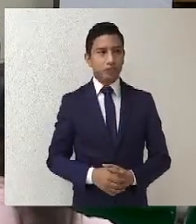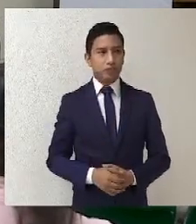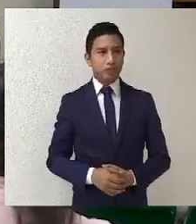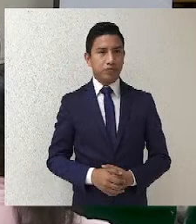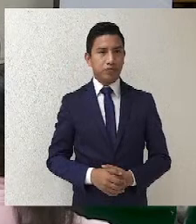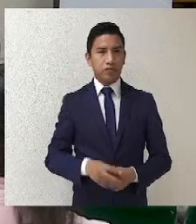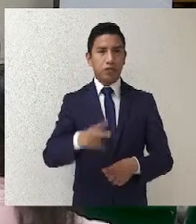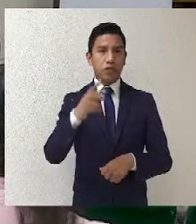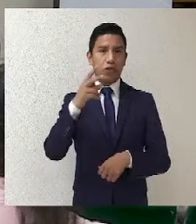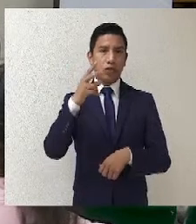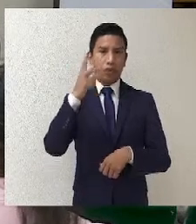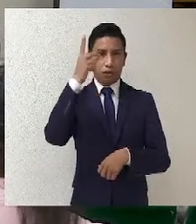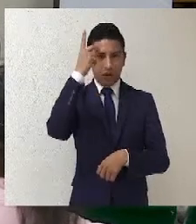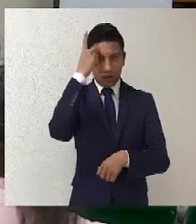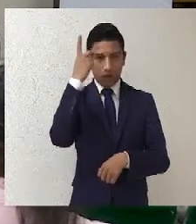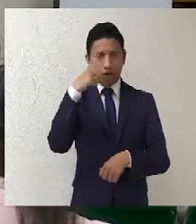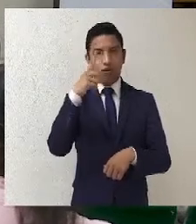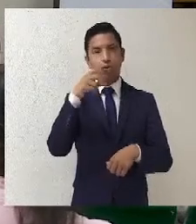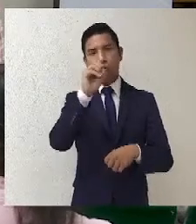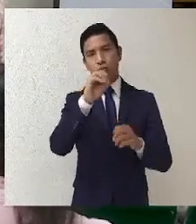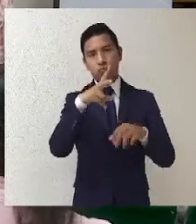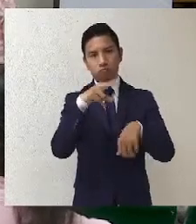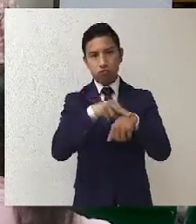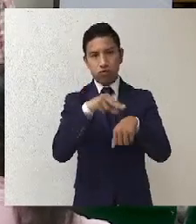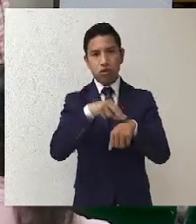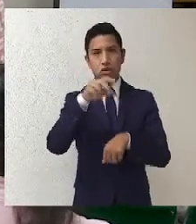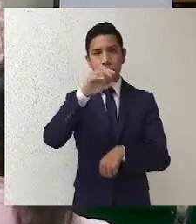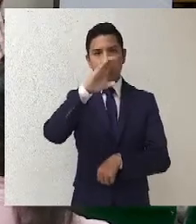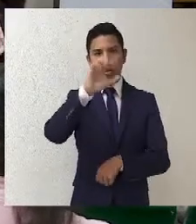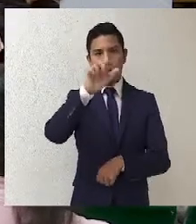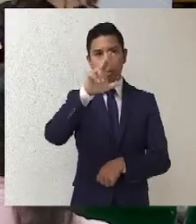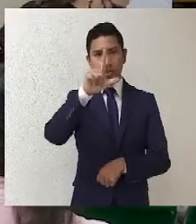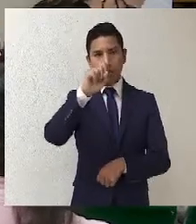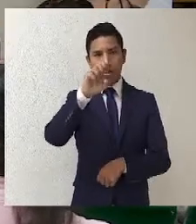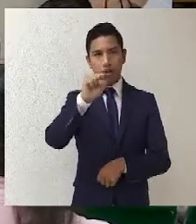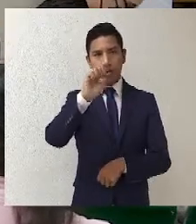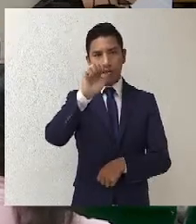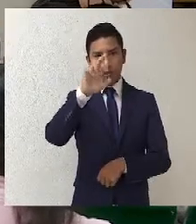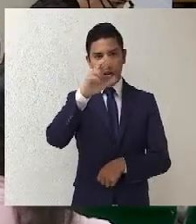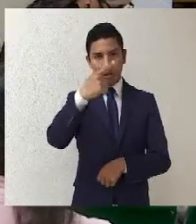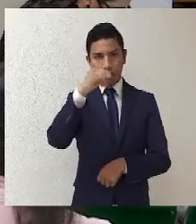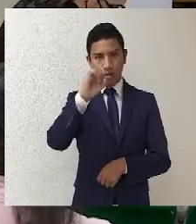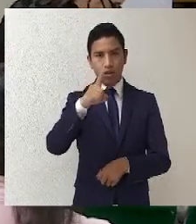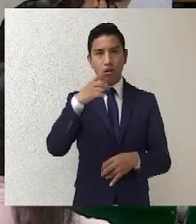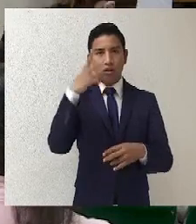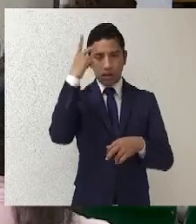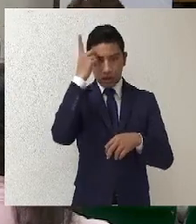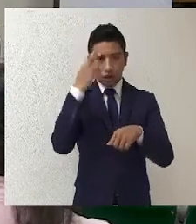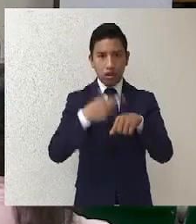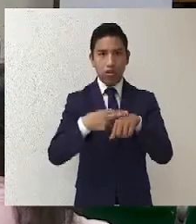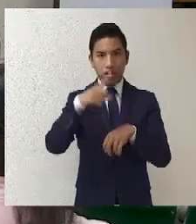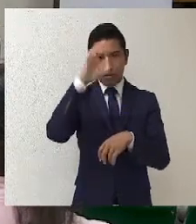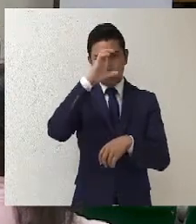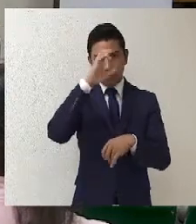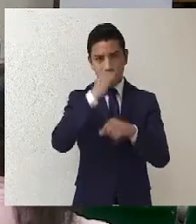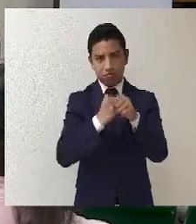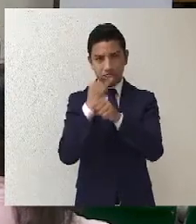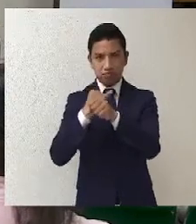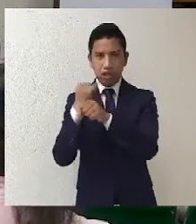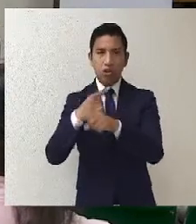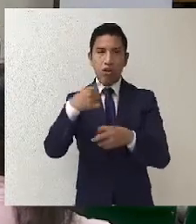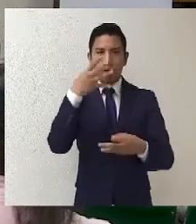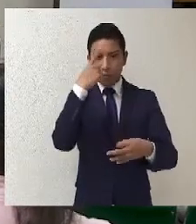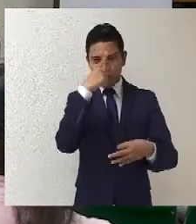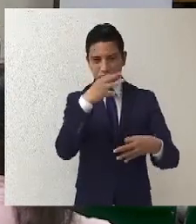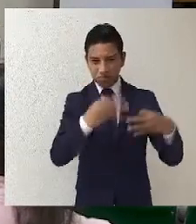Al doctor Carlos Sergio Quiñones Tinoco, director del Instituto de Investigaciones Jurídicas de la Universidad Juárez